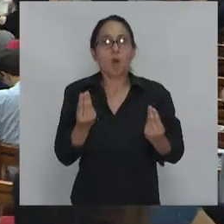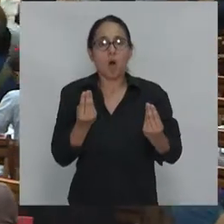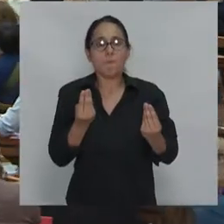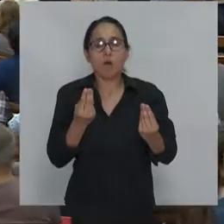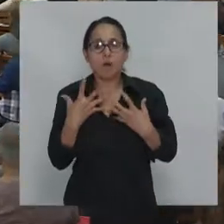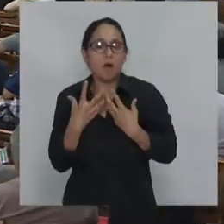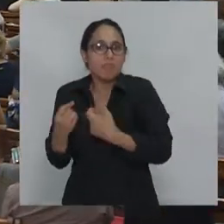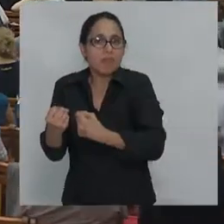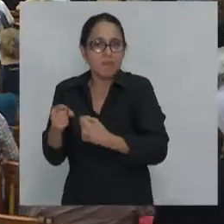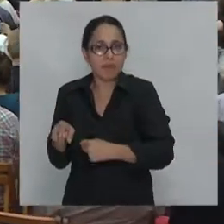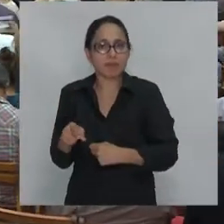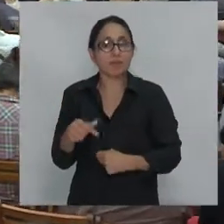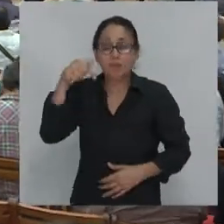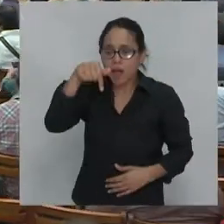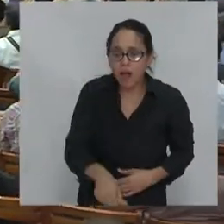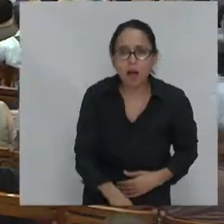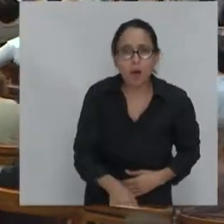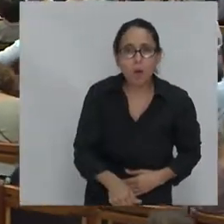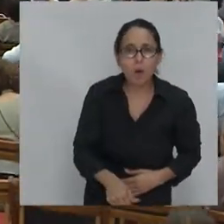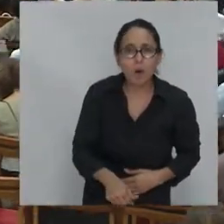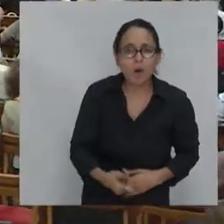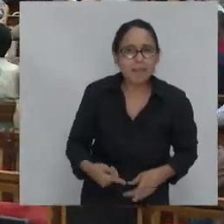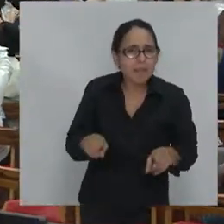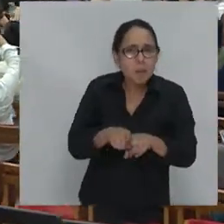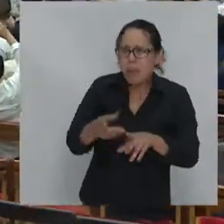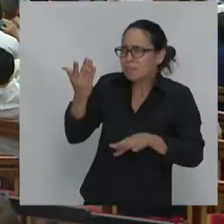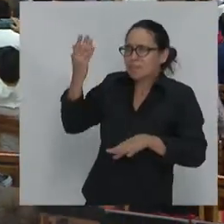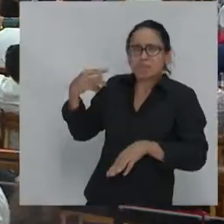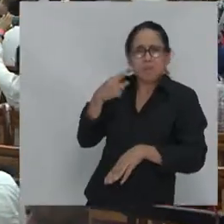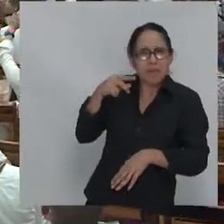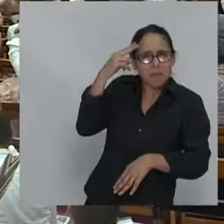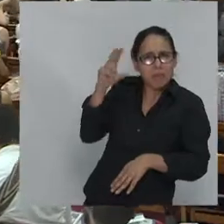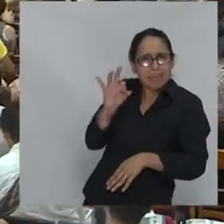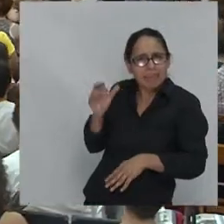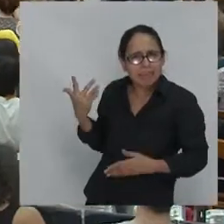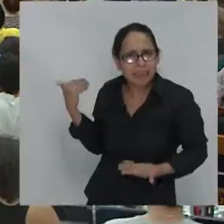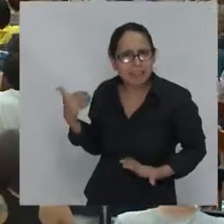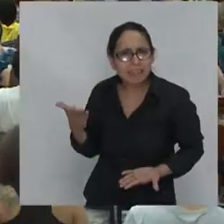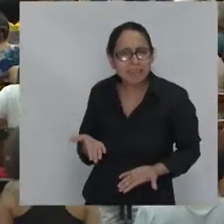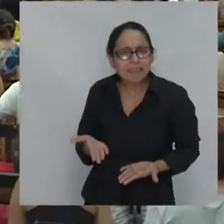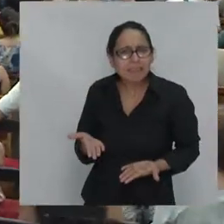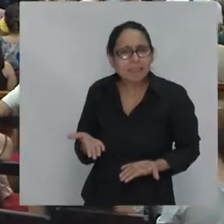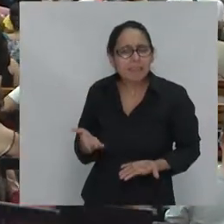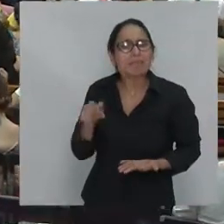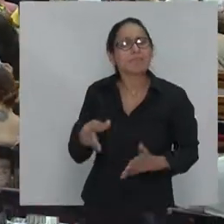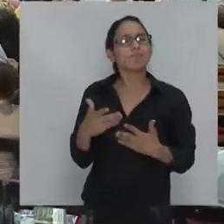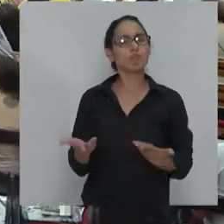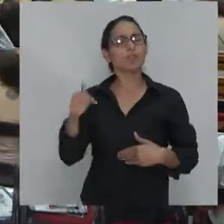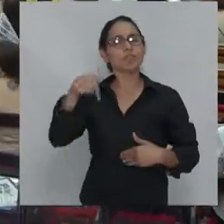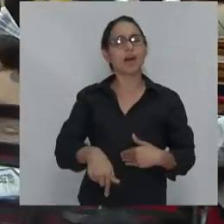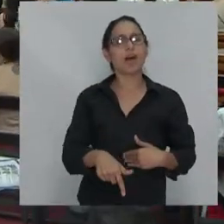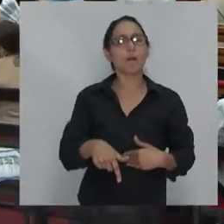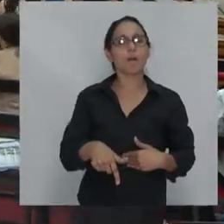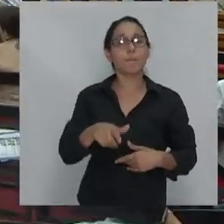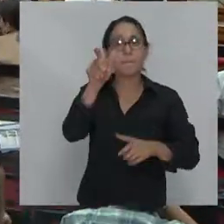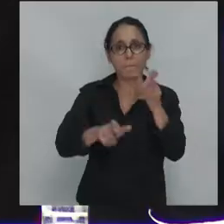estamos viendo exactamente el mismo fenómeno, por eso es que cuando la gente, y eso es una cosa, estamos